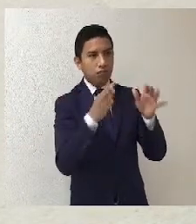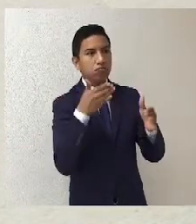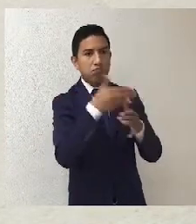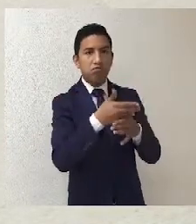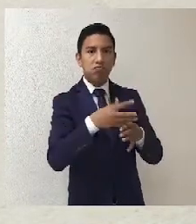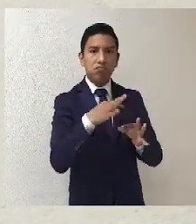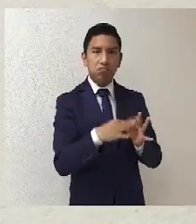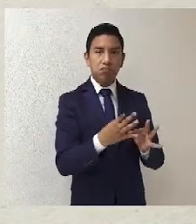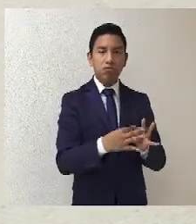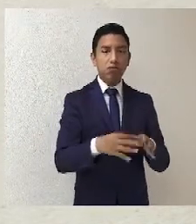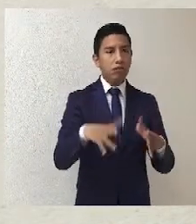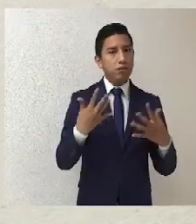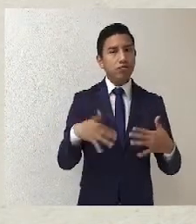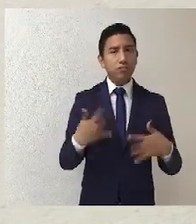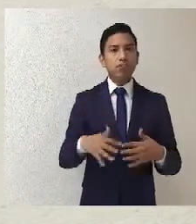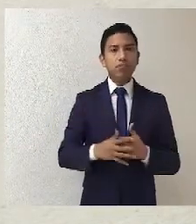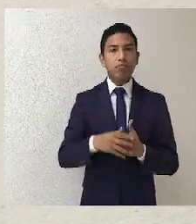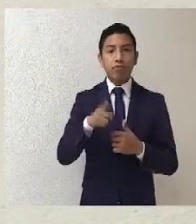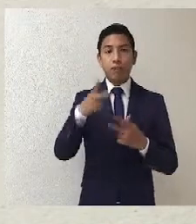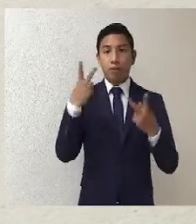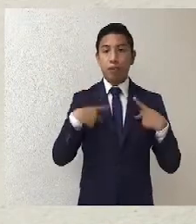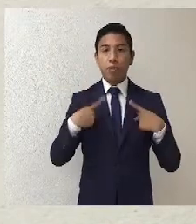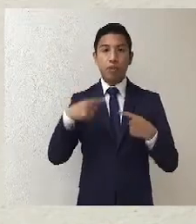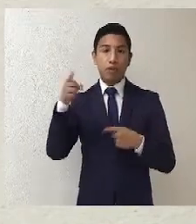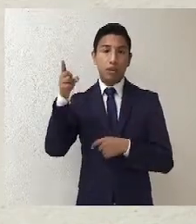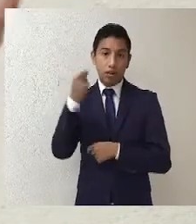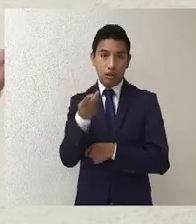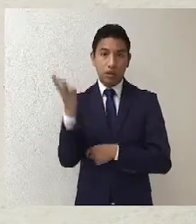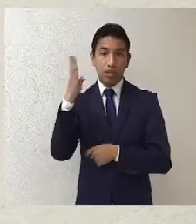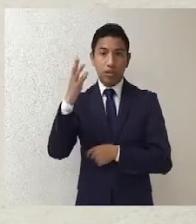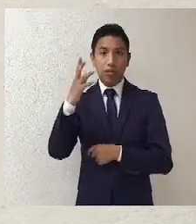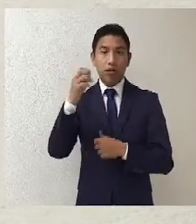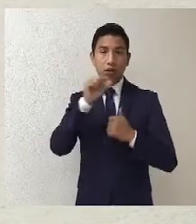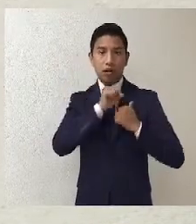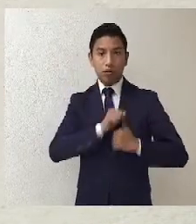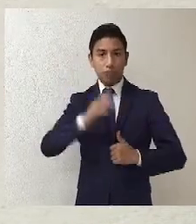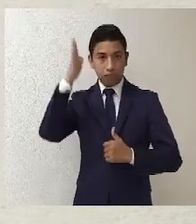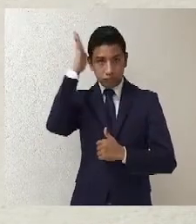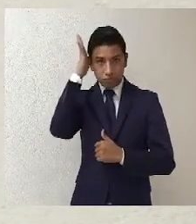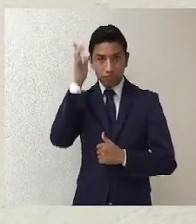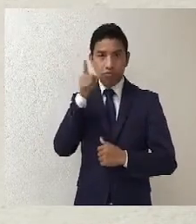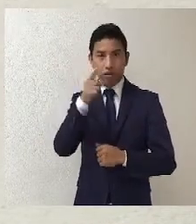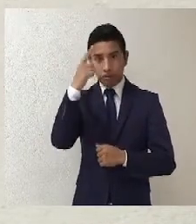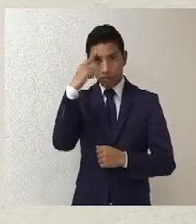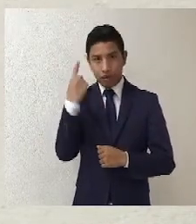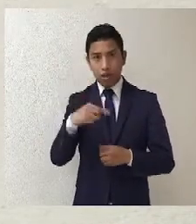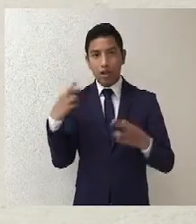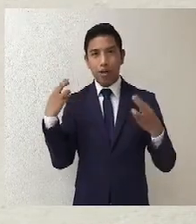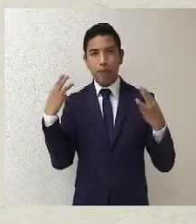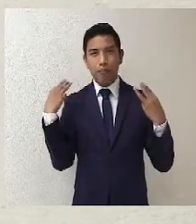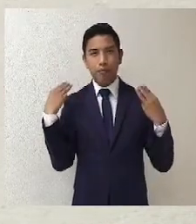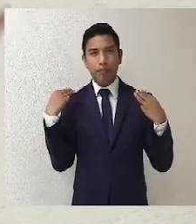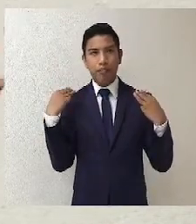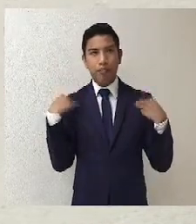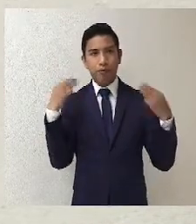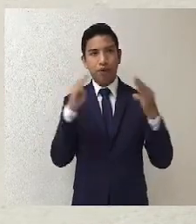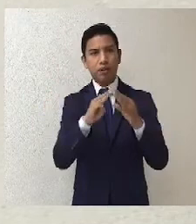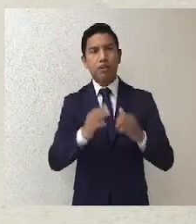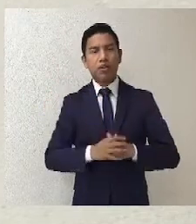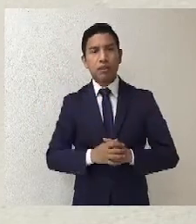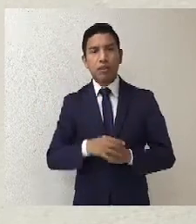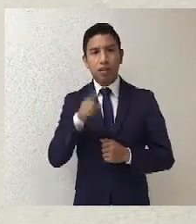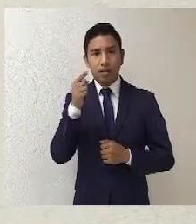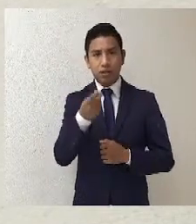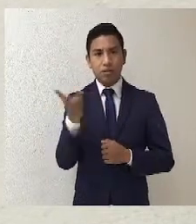Lo que impulsan los magistrados, el magistrado Reyes, es un tribunal abierto y esto es muestra de eso, es poner